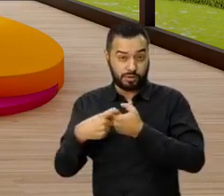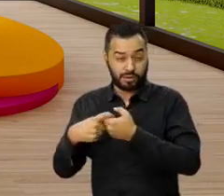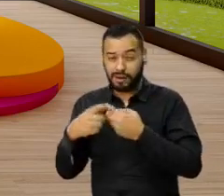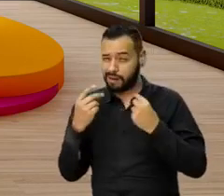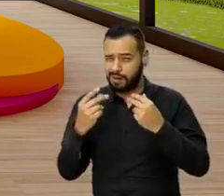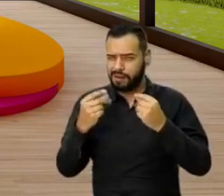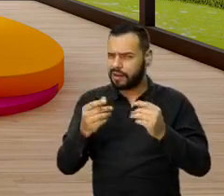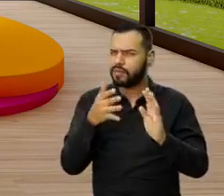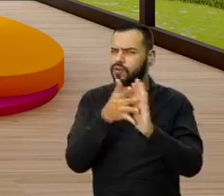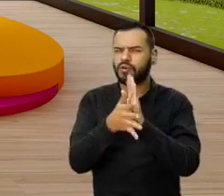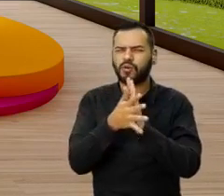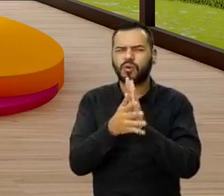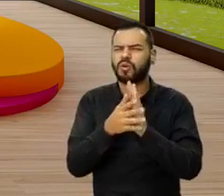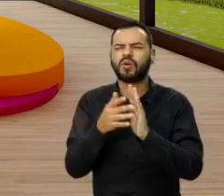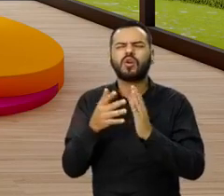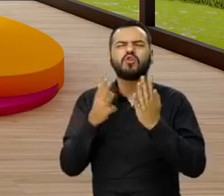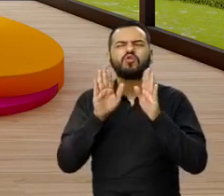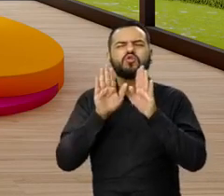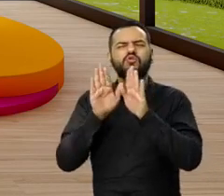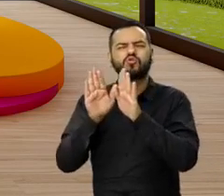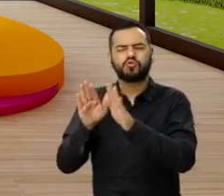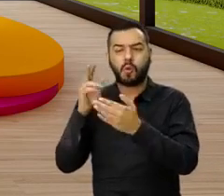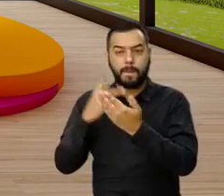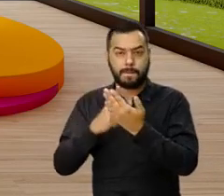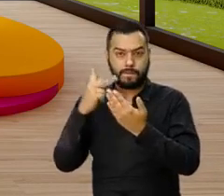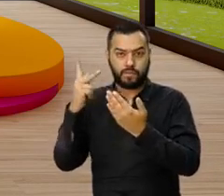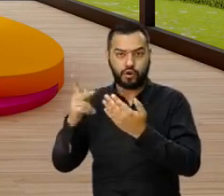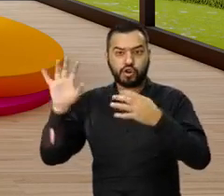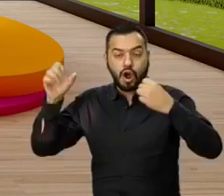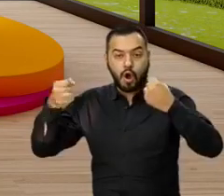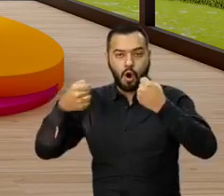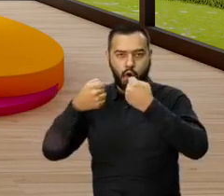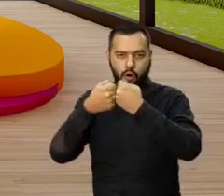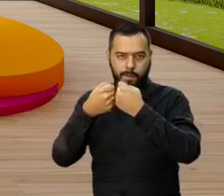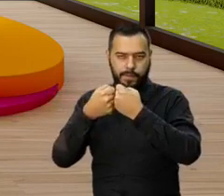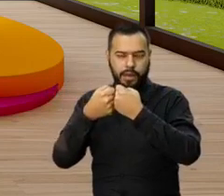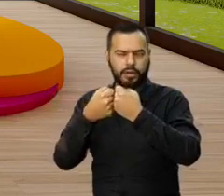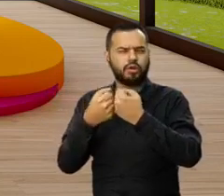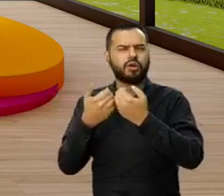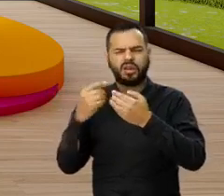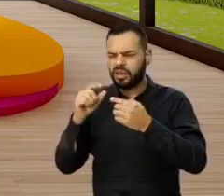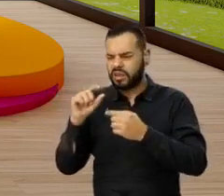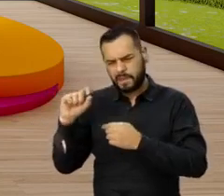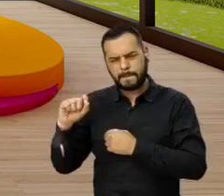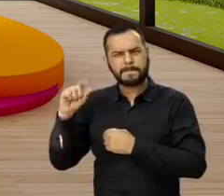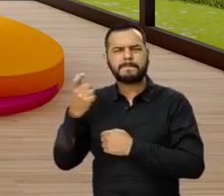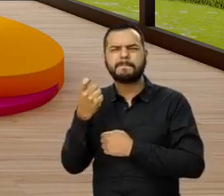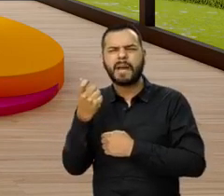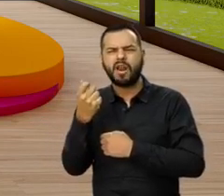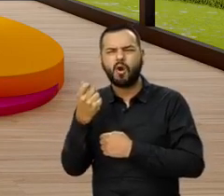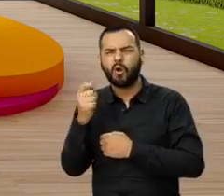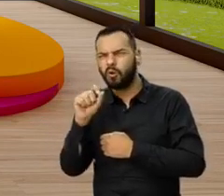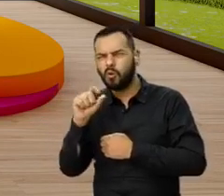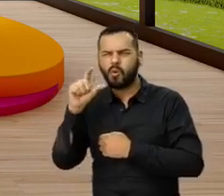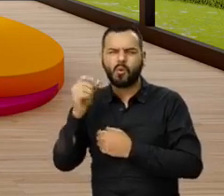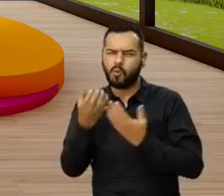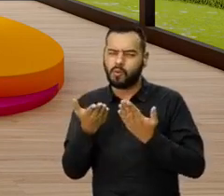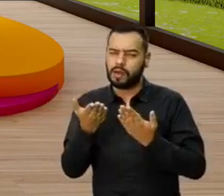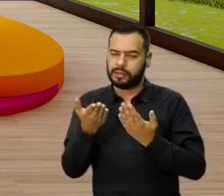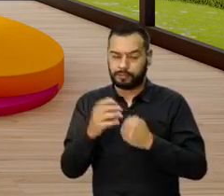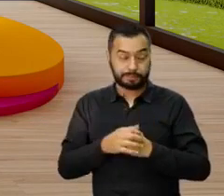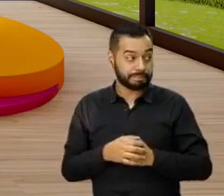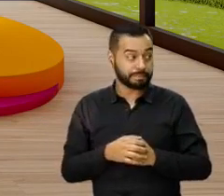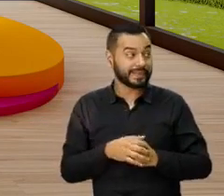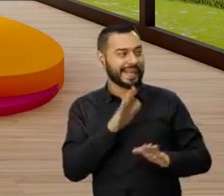rápidamente la información sobre los proyectos en convenio y a partir de qué precio los tienen, Diana. Depende.